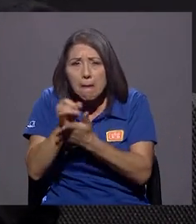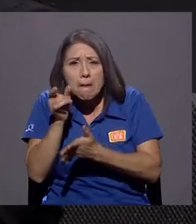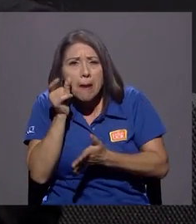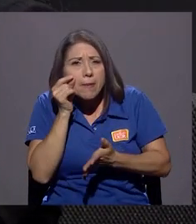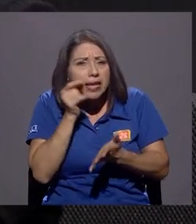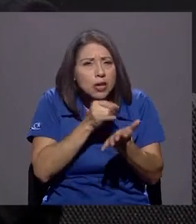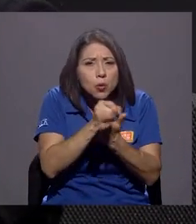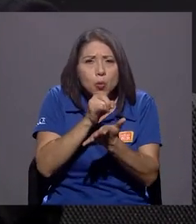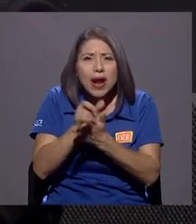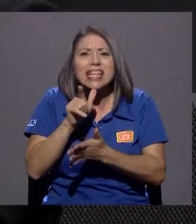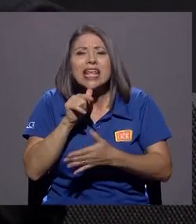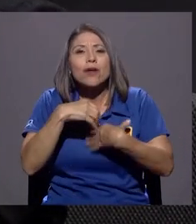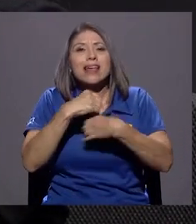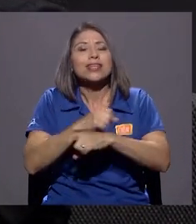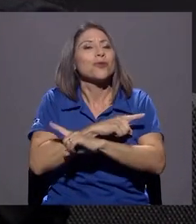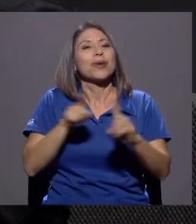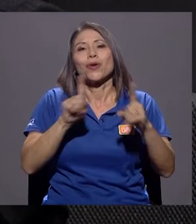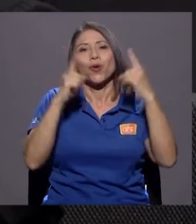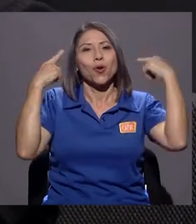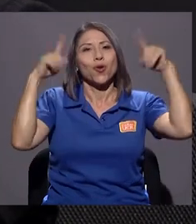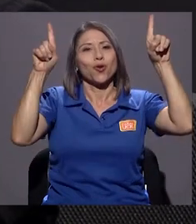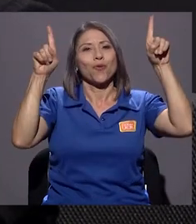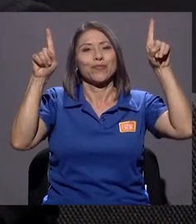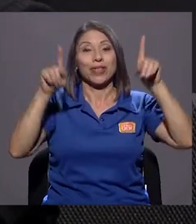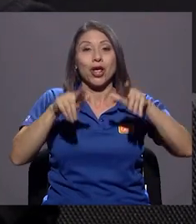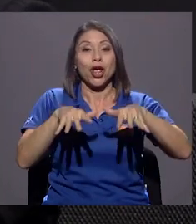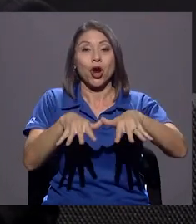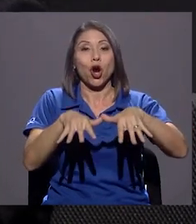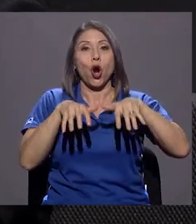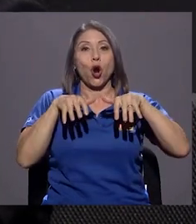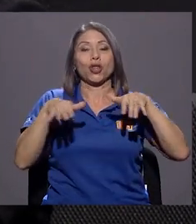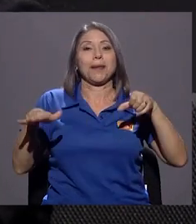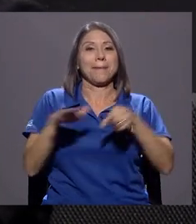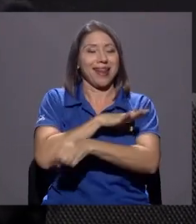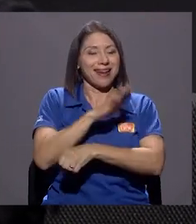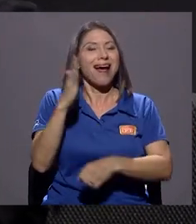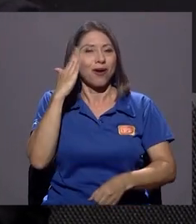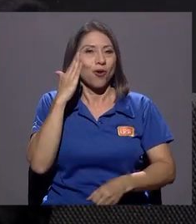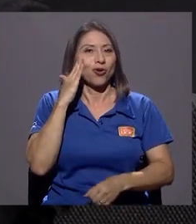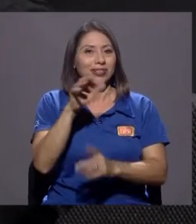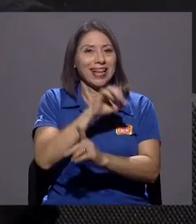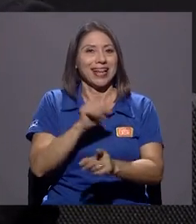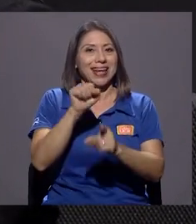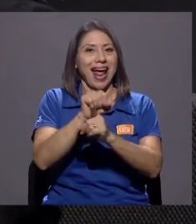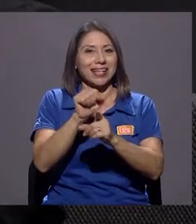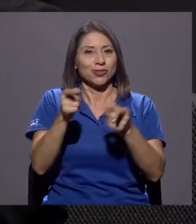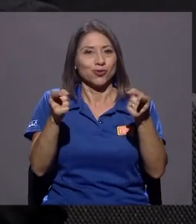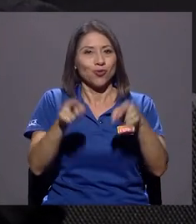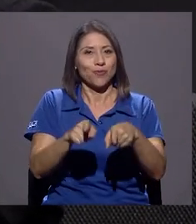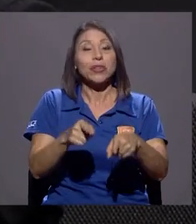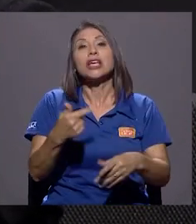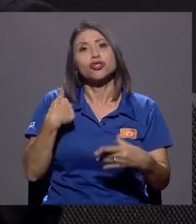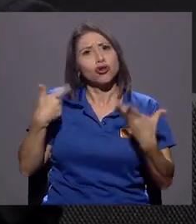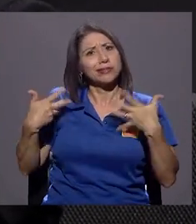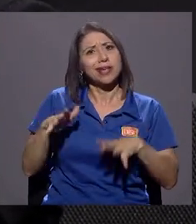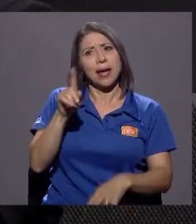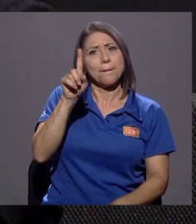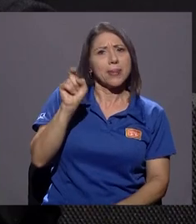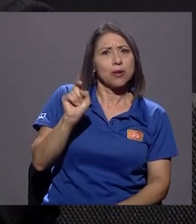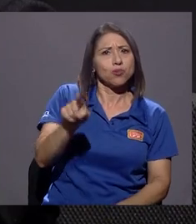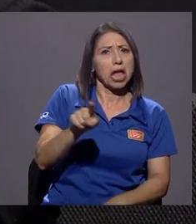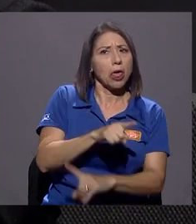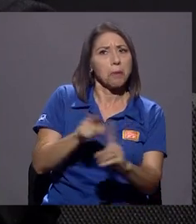nunca lo logró. A nivel de corte plena lo conocen, el caso. Yo lo he preguntado, pero evidentemente nunca me quisieron dar el dato